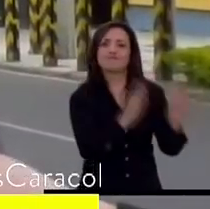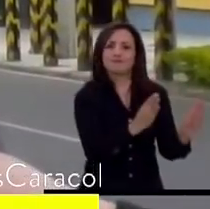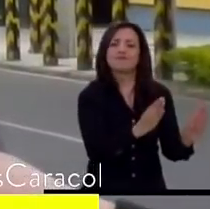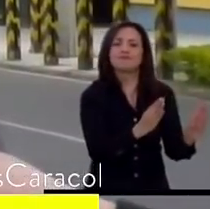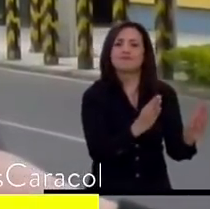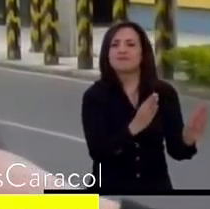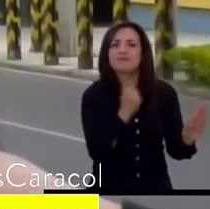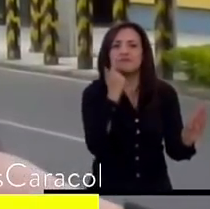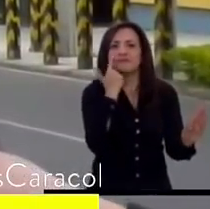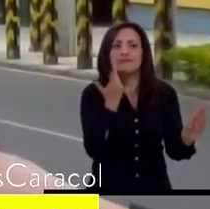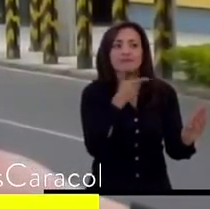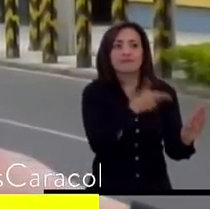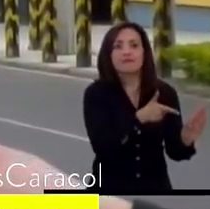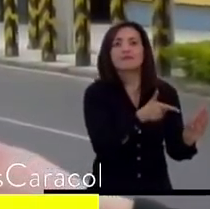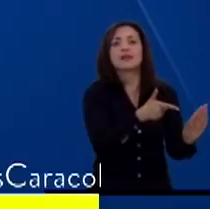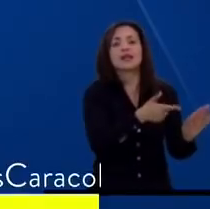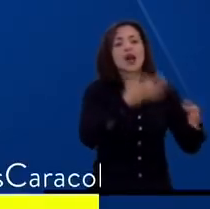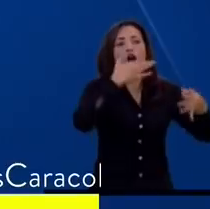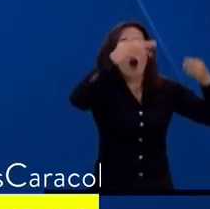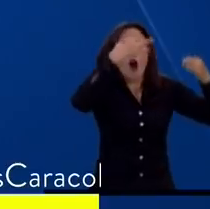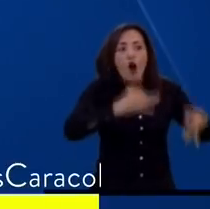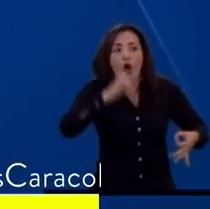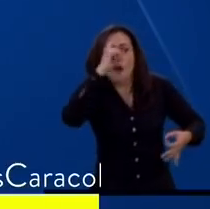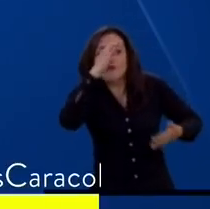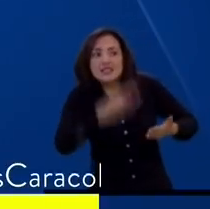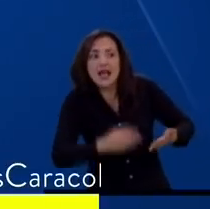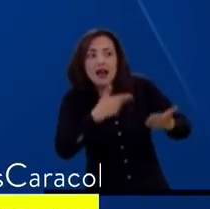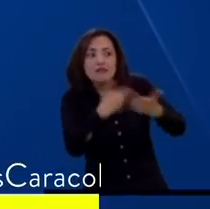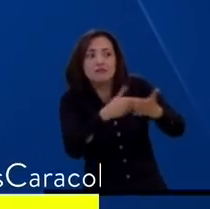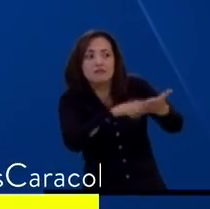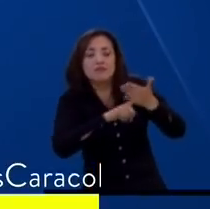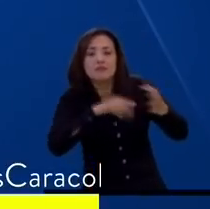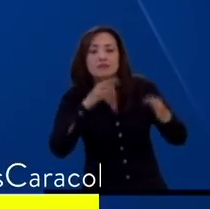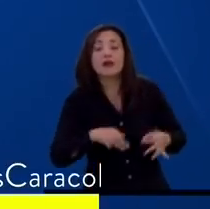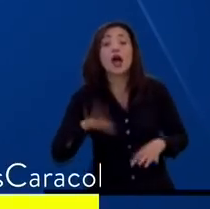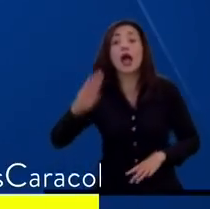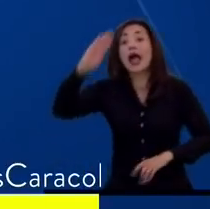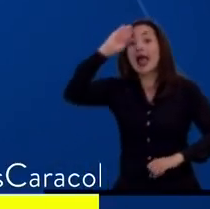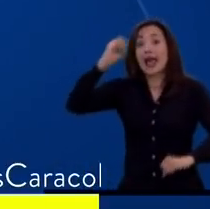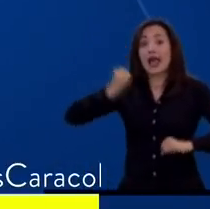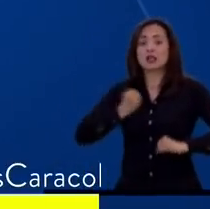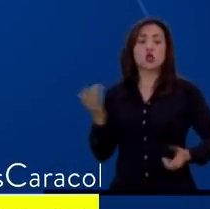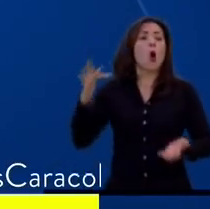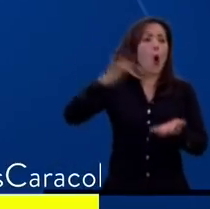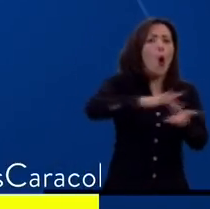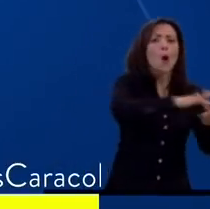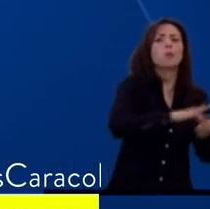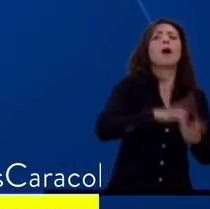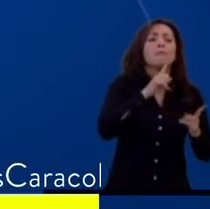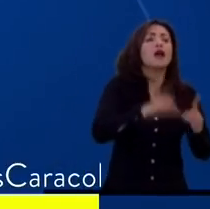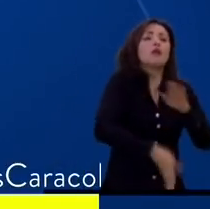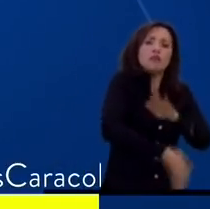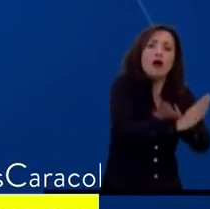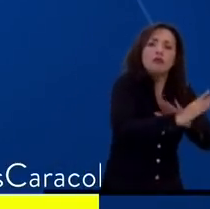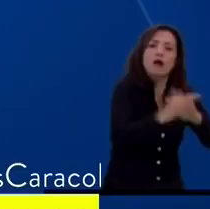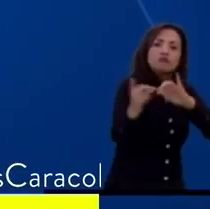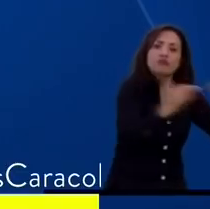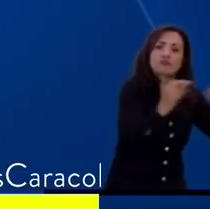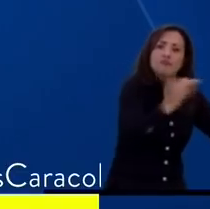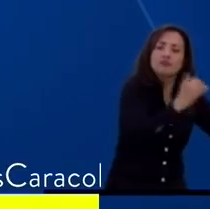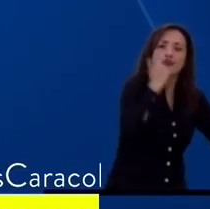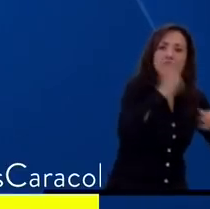de que esta información sea oficializada. Aunque el Ejército Nacional hace presencia en la zona, los actos violentos no dan tregua.